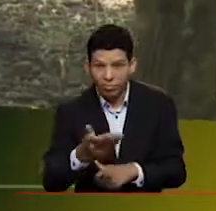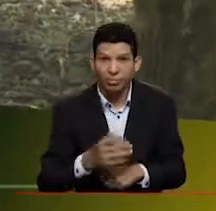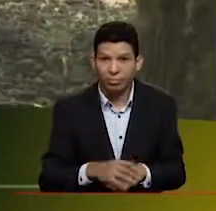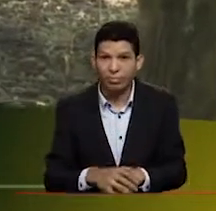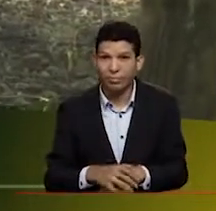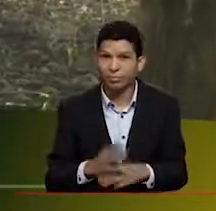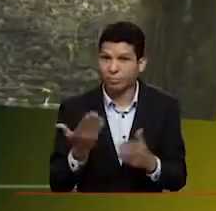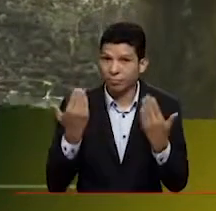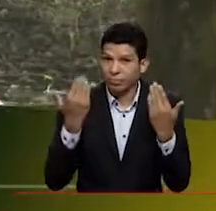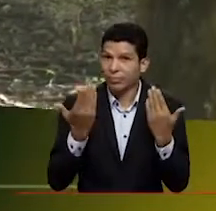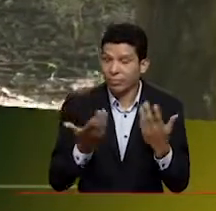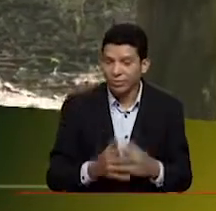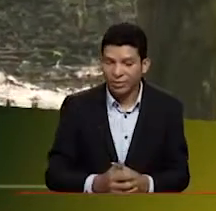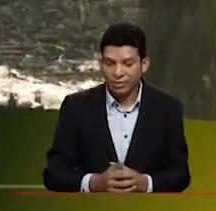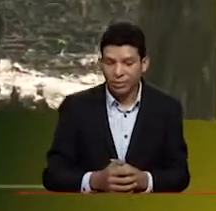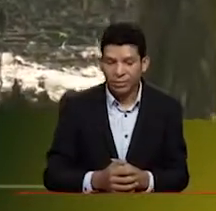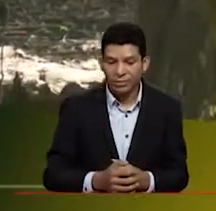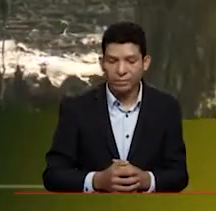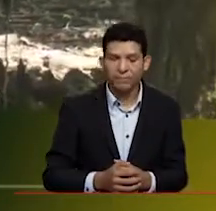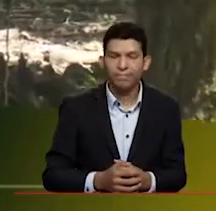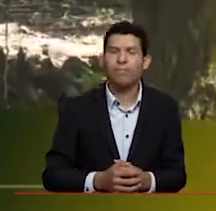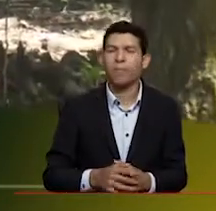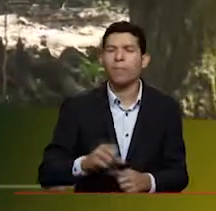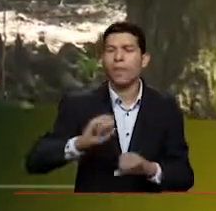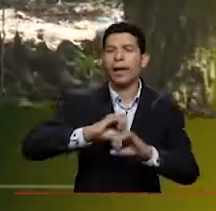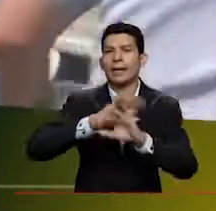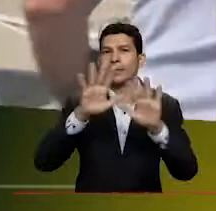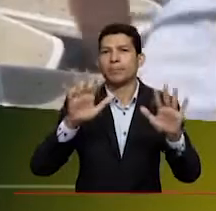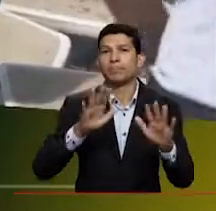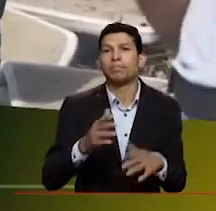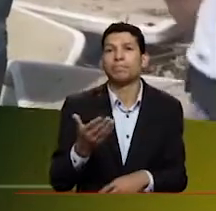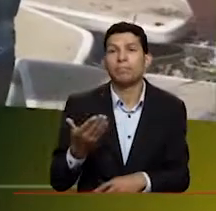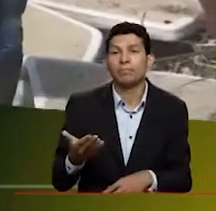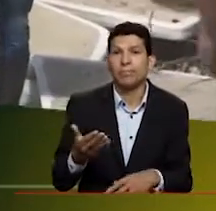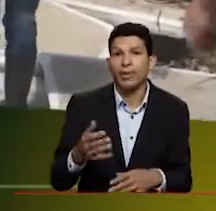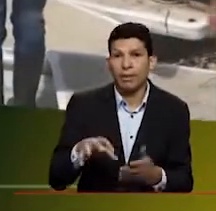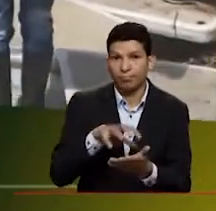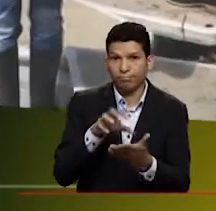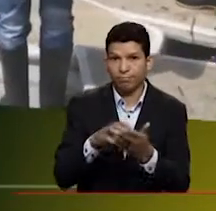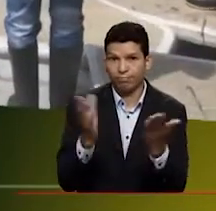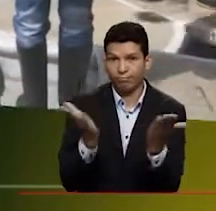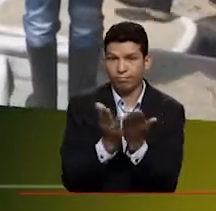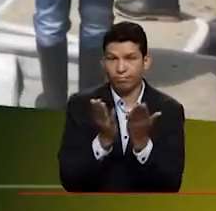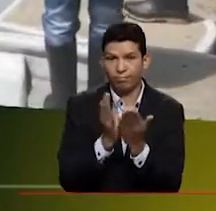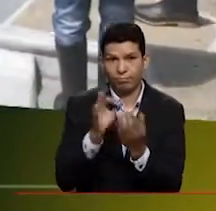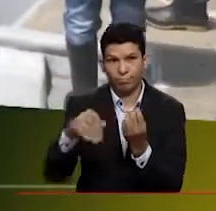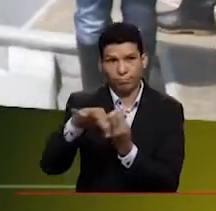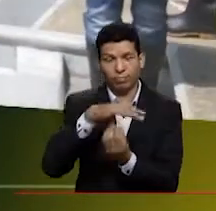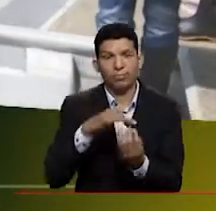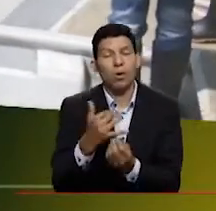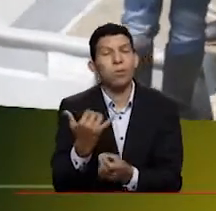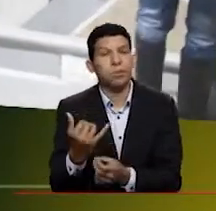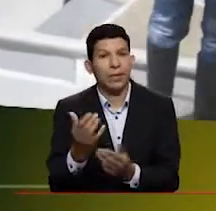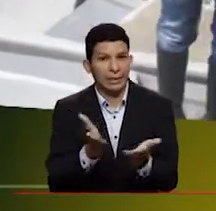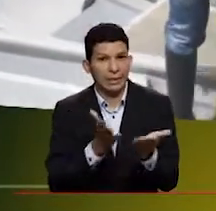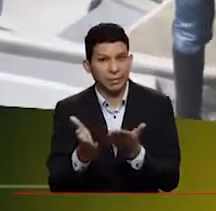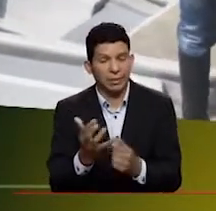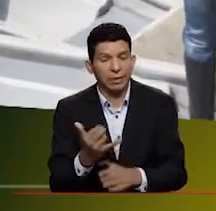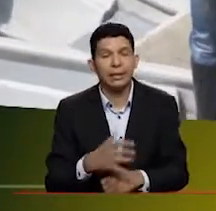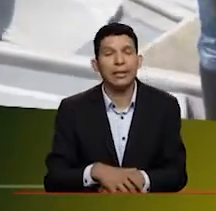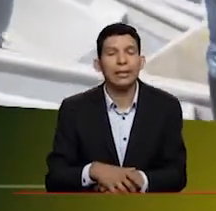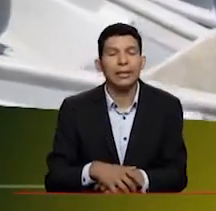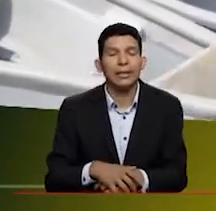es un gancho interesante. Sí, claro. Lo que pasa es que el Centro de Educación Ambiental como tal tiene precisamente esos servicios.